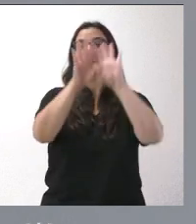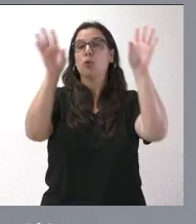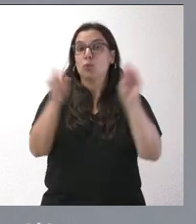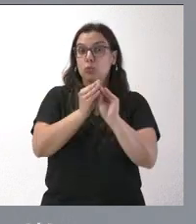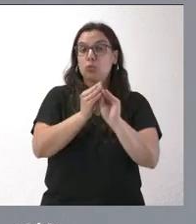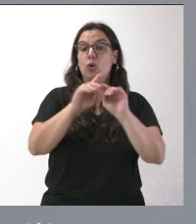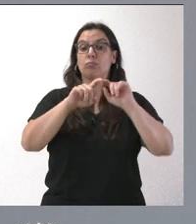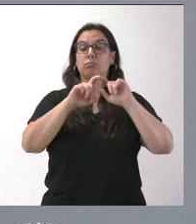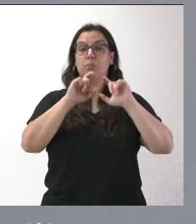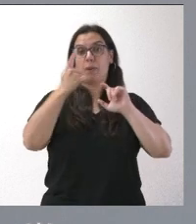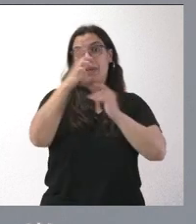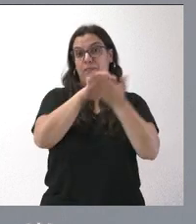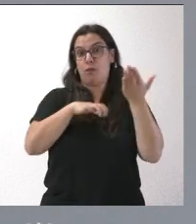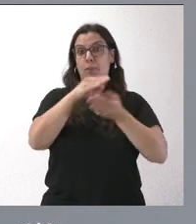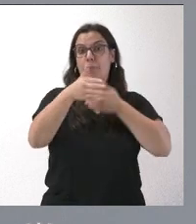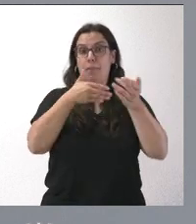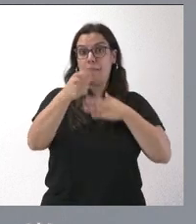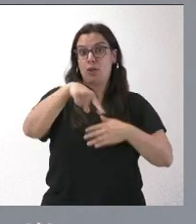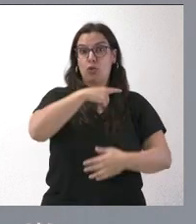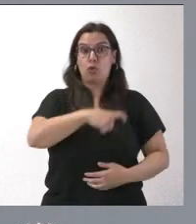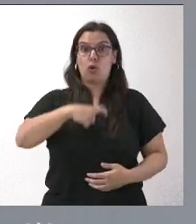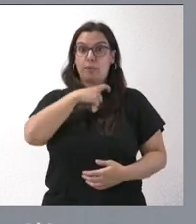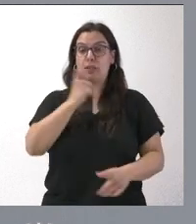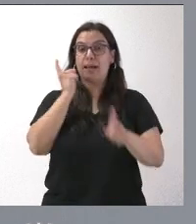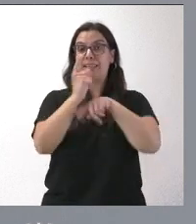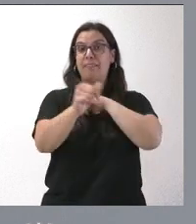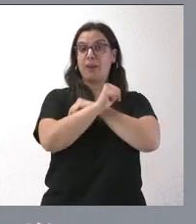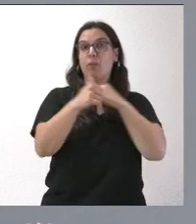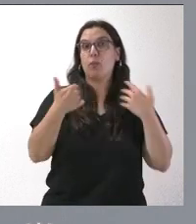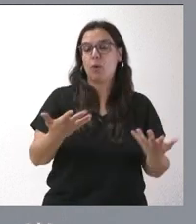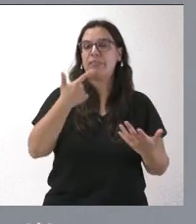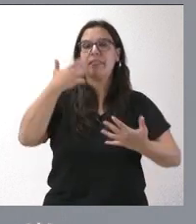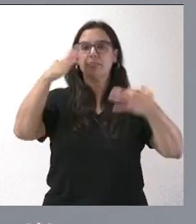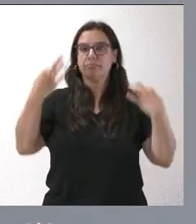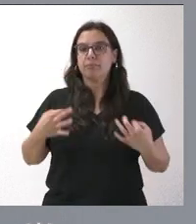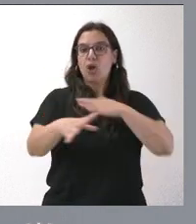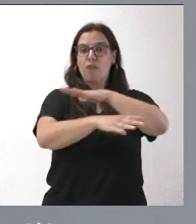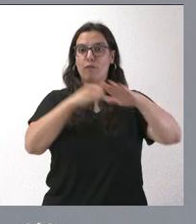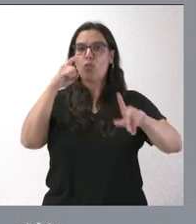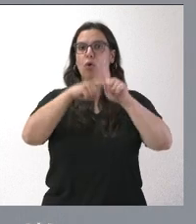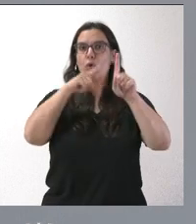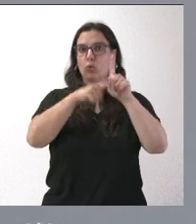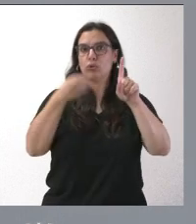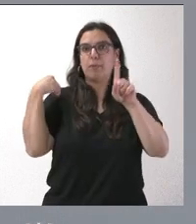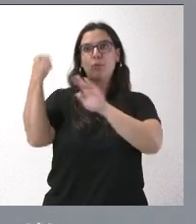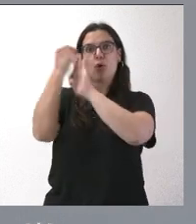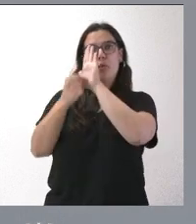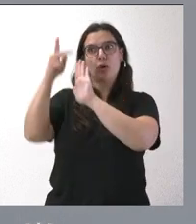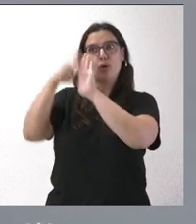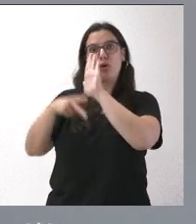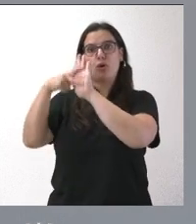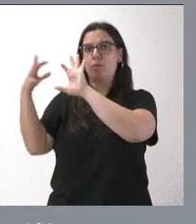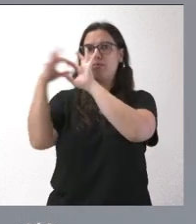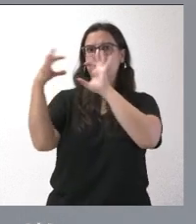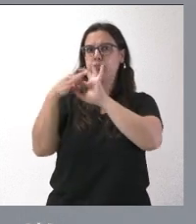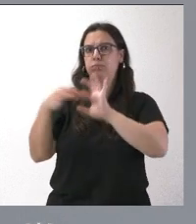de este primer informe de esa comisión antifraude es que se garantizan que los fondos se han utilizado acorde a las normas aplicables